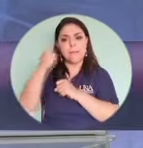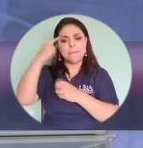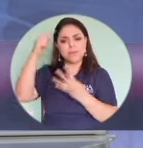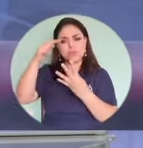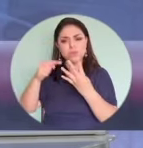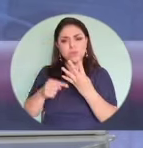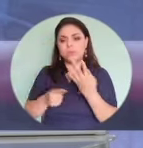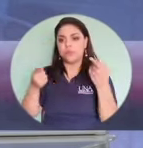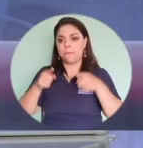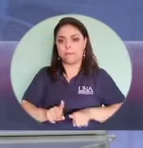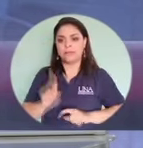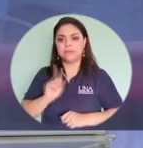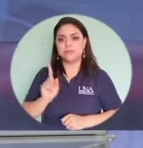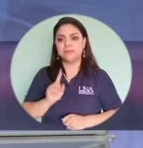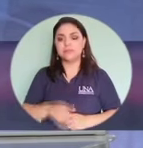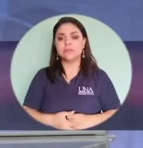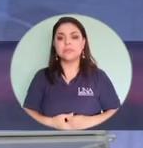se dé?